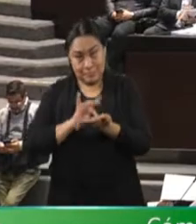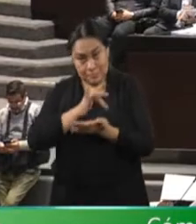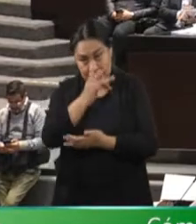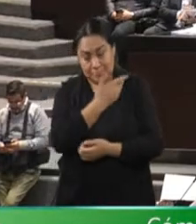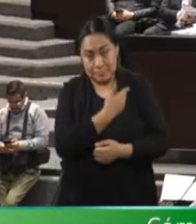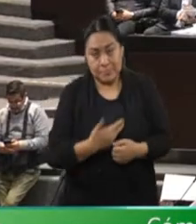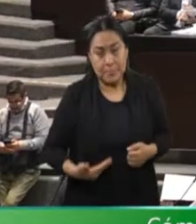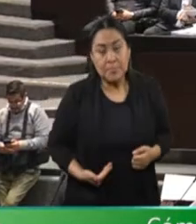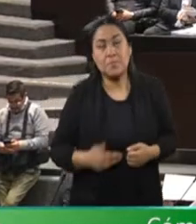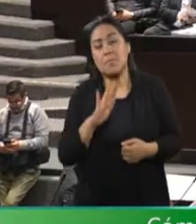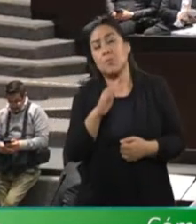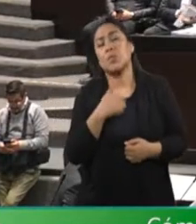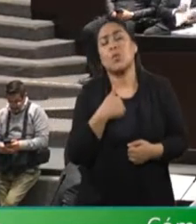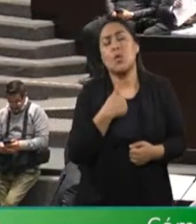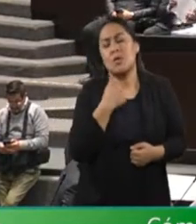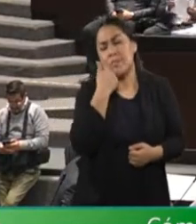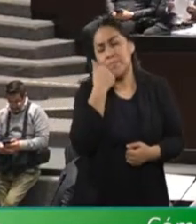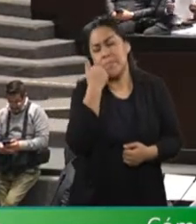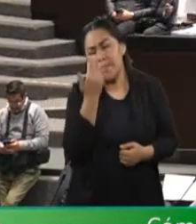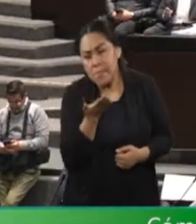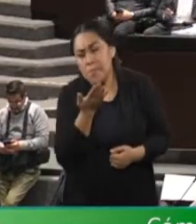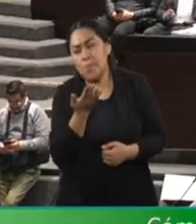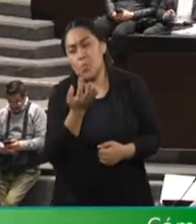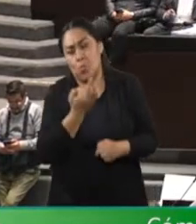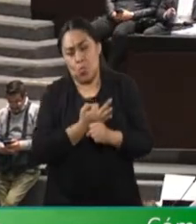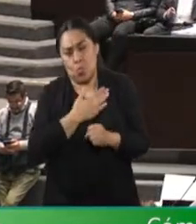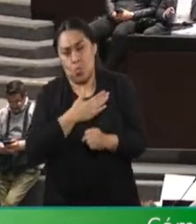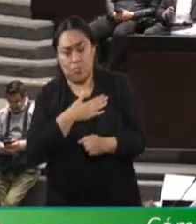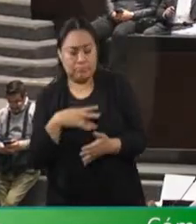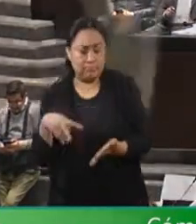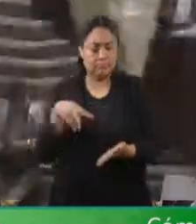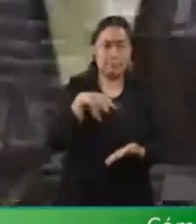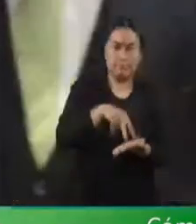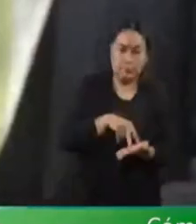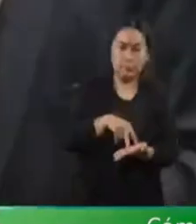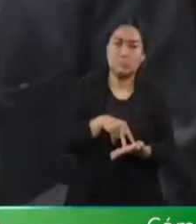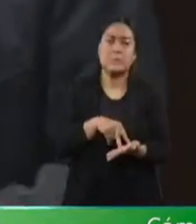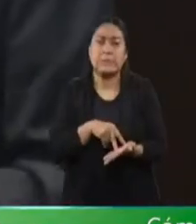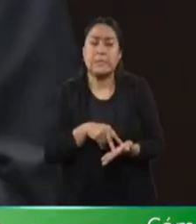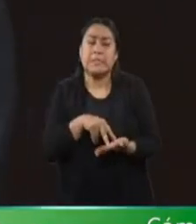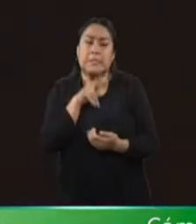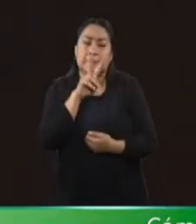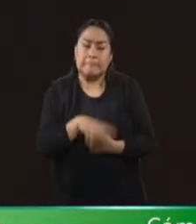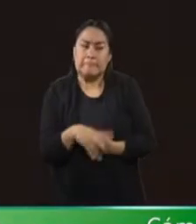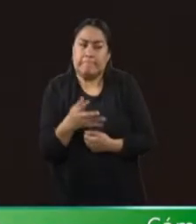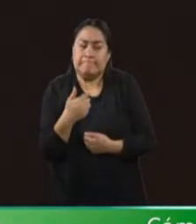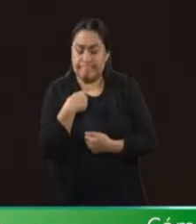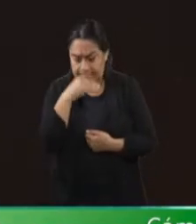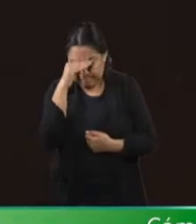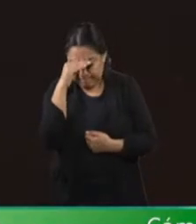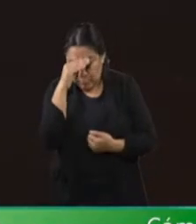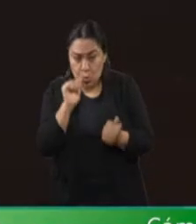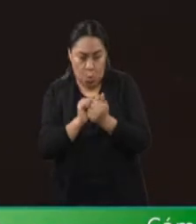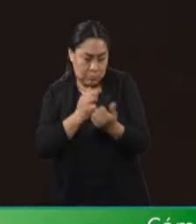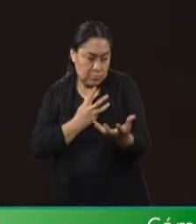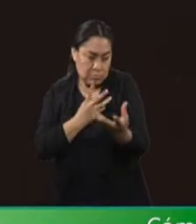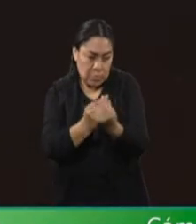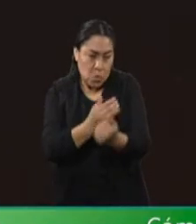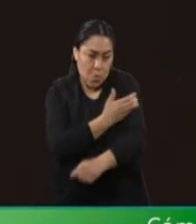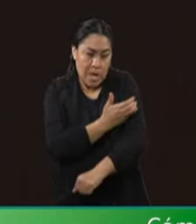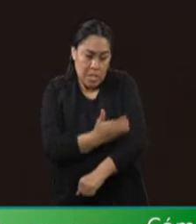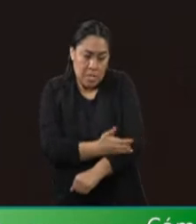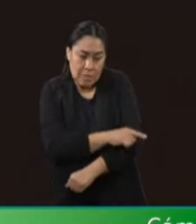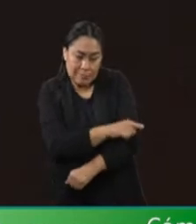Yo quisiera venir a esta tribuna realmente a reflexionar con mis compañeras y compañeros